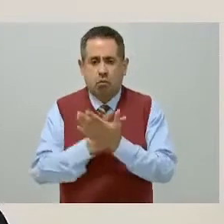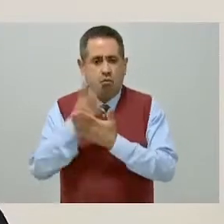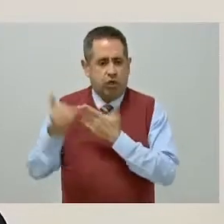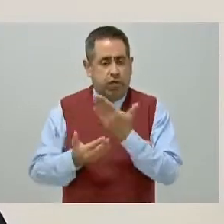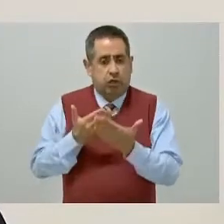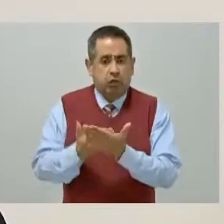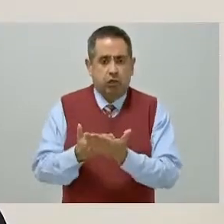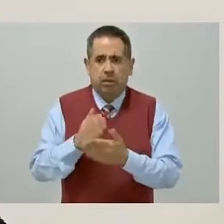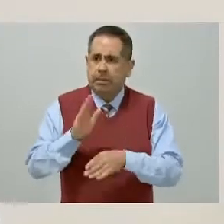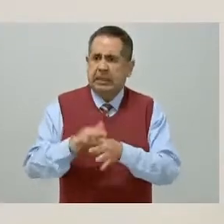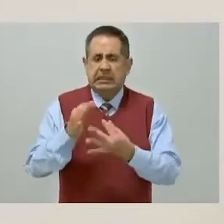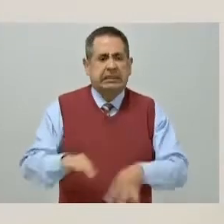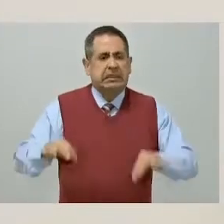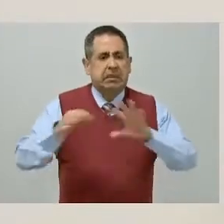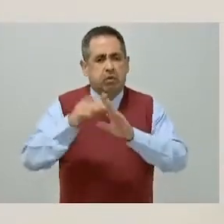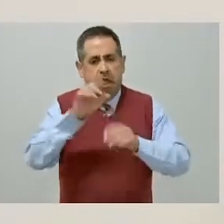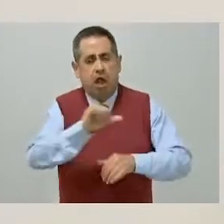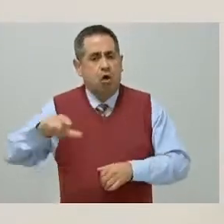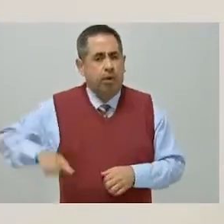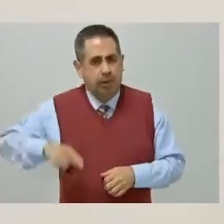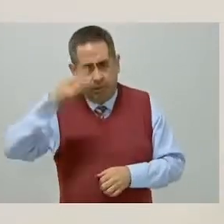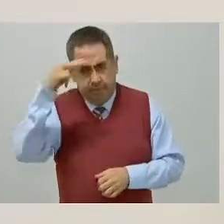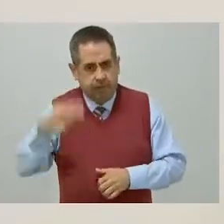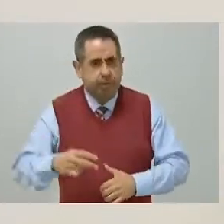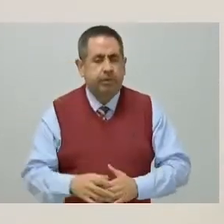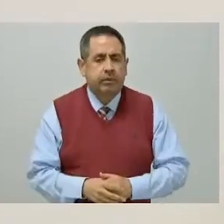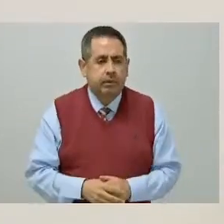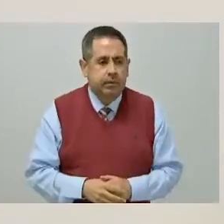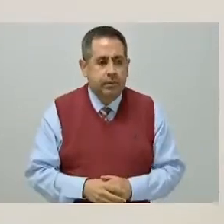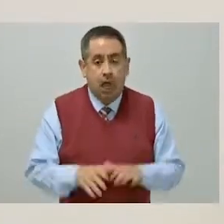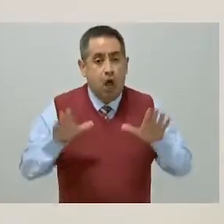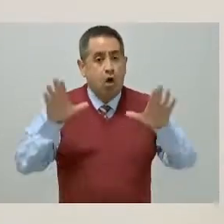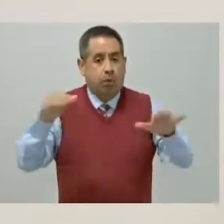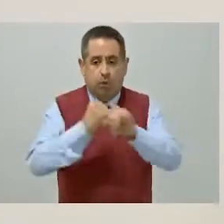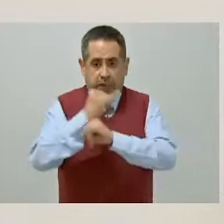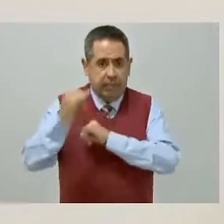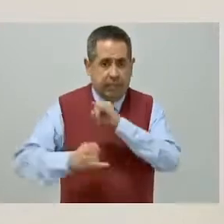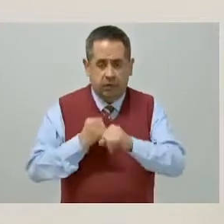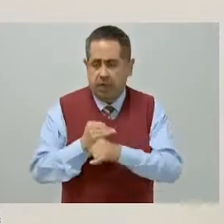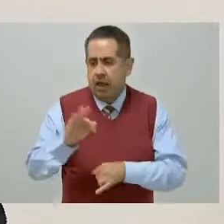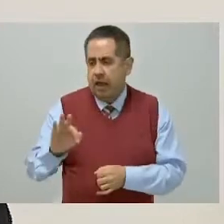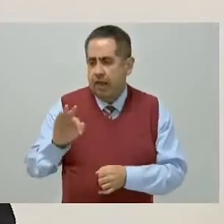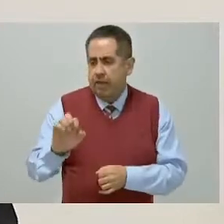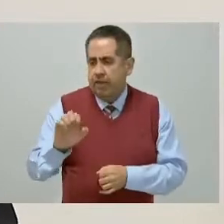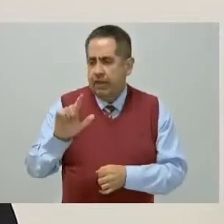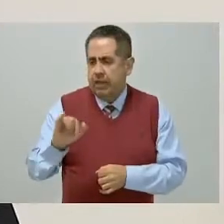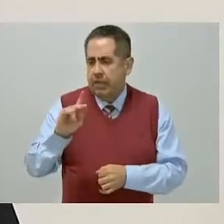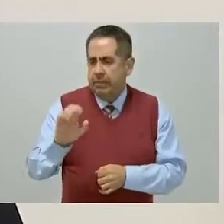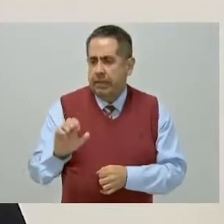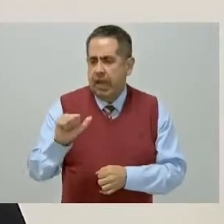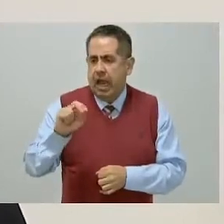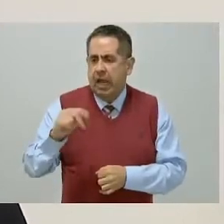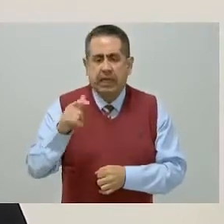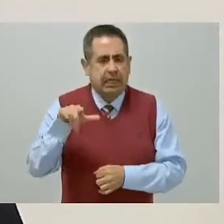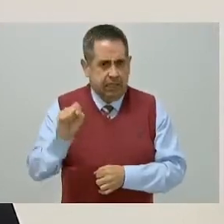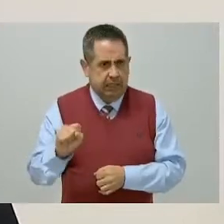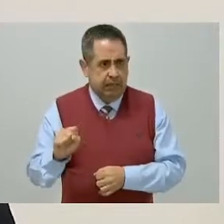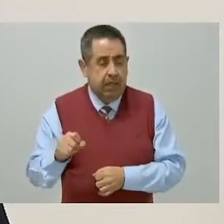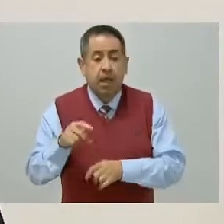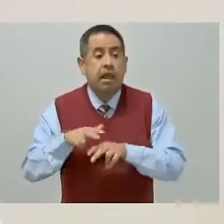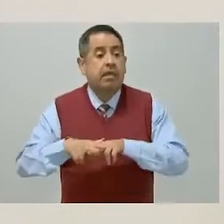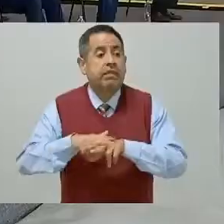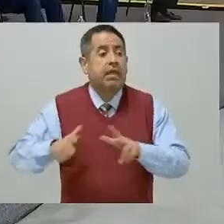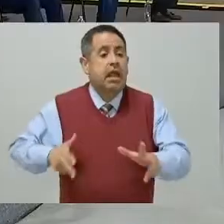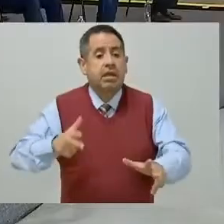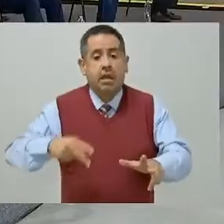más significativos para el gobierno de México. El aeropuerto internacional Felipe Ángeles y el tren interurbano México